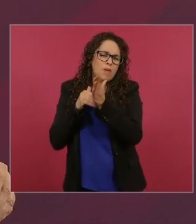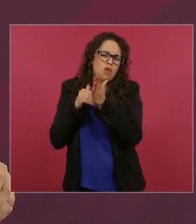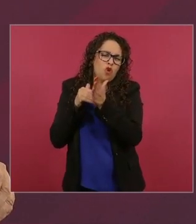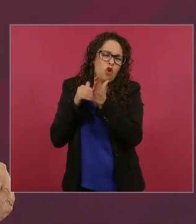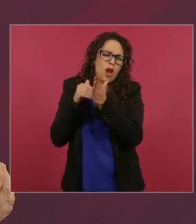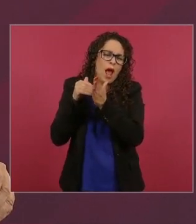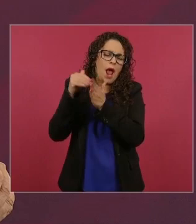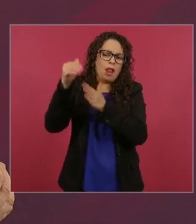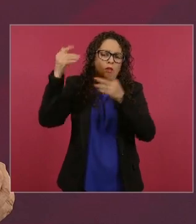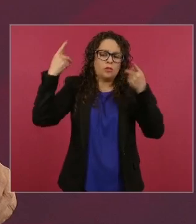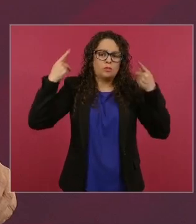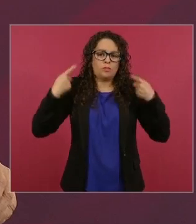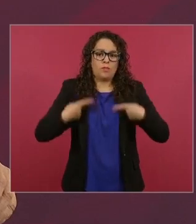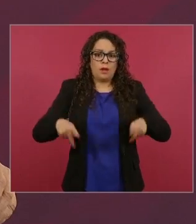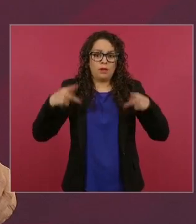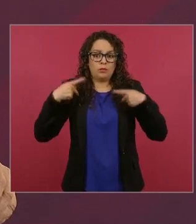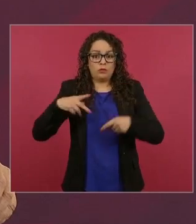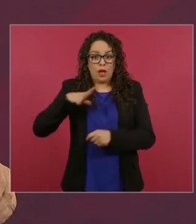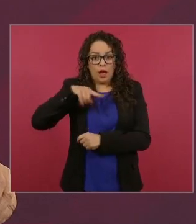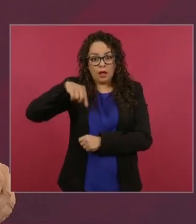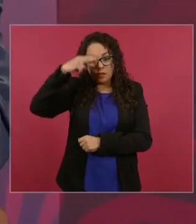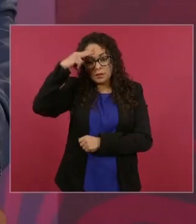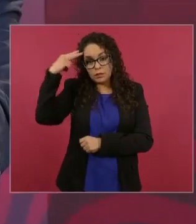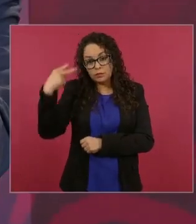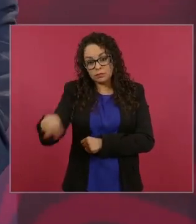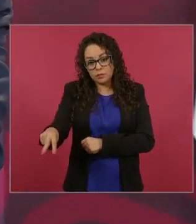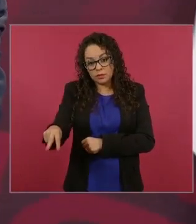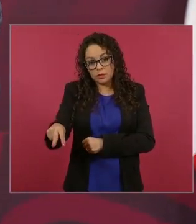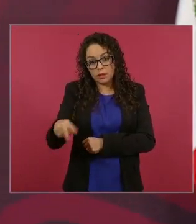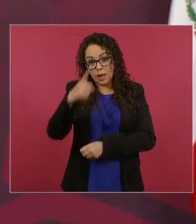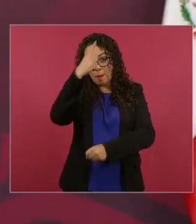nos ganaba Estados Unidos